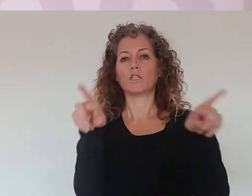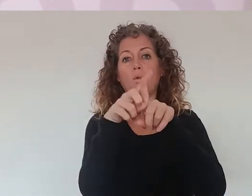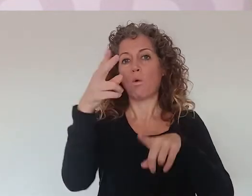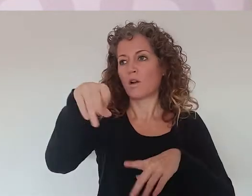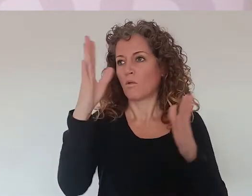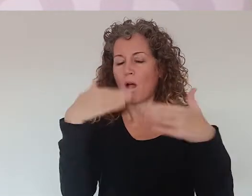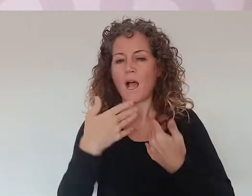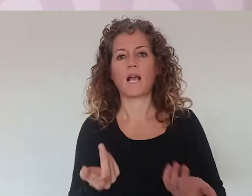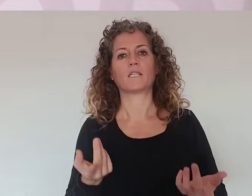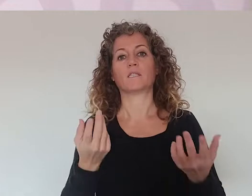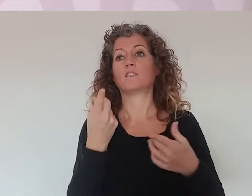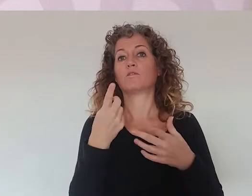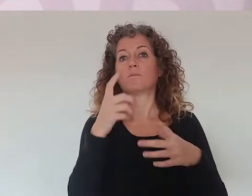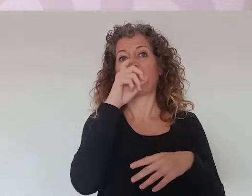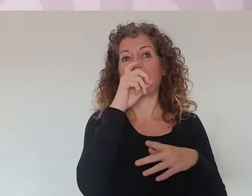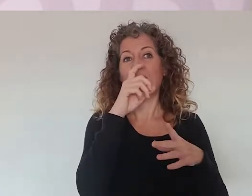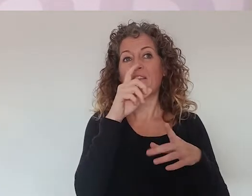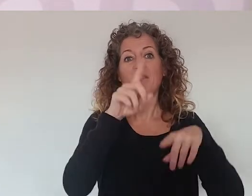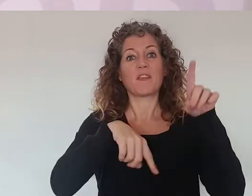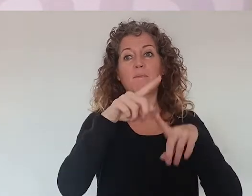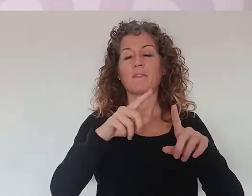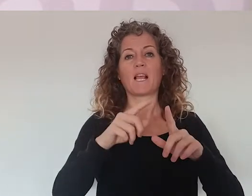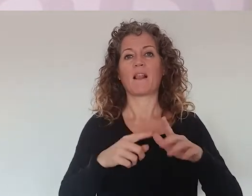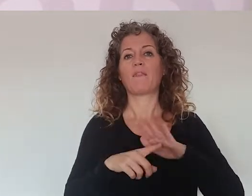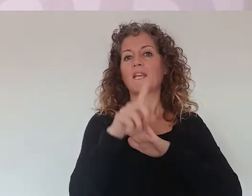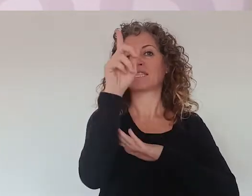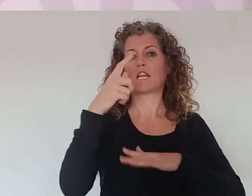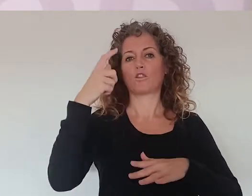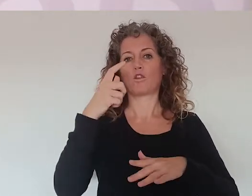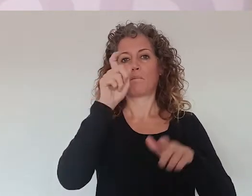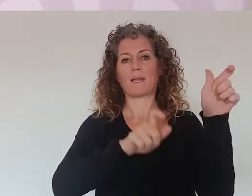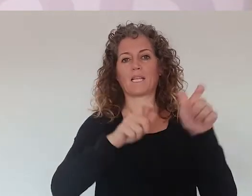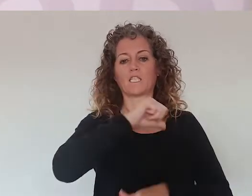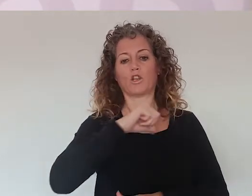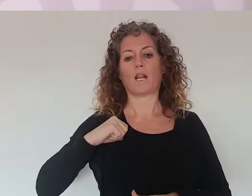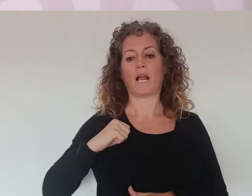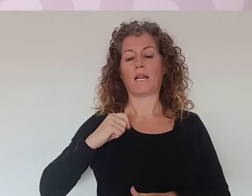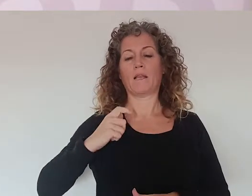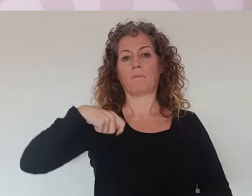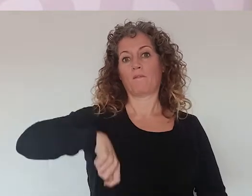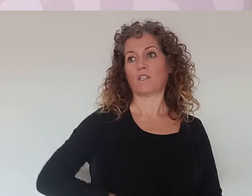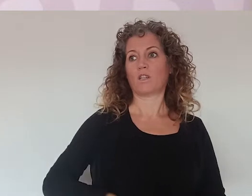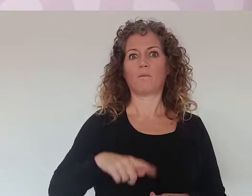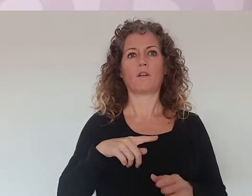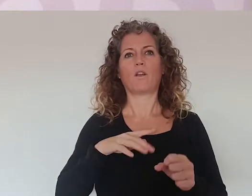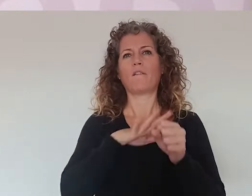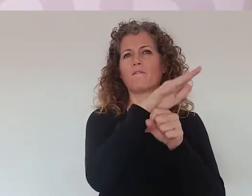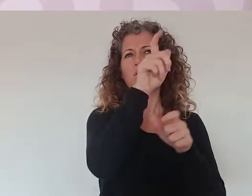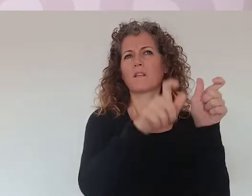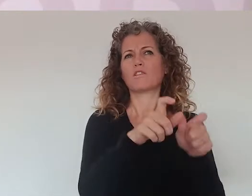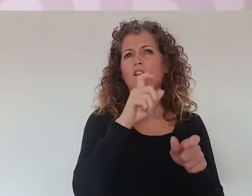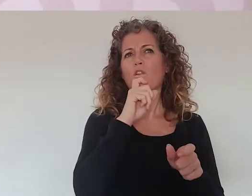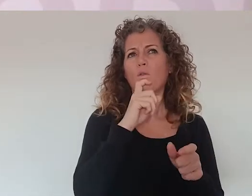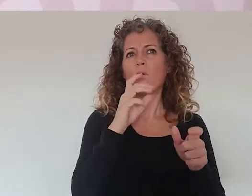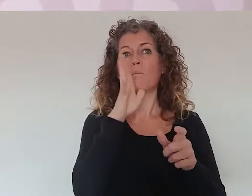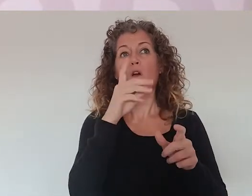edad es una circunstancia de las personas que está ligada a nuestro desarrollo personal y profesional, pero que no nos marca como personas, ni